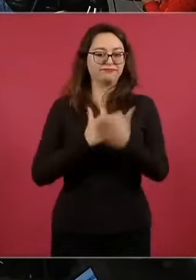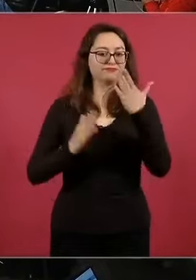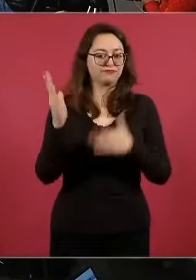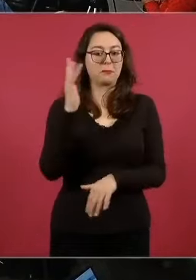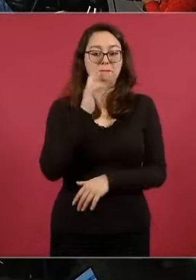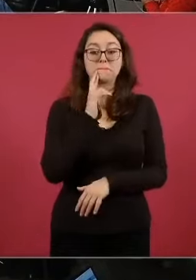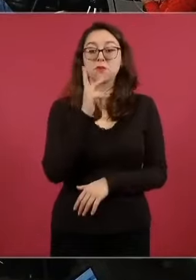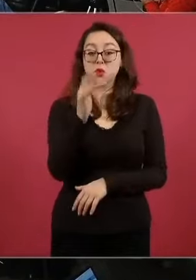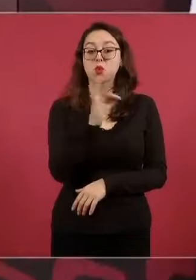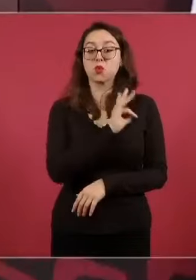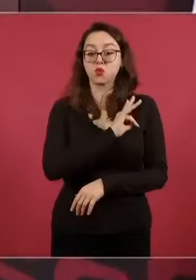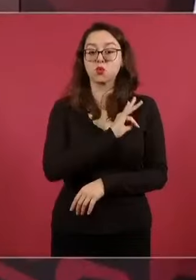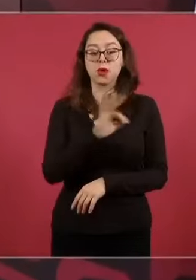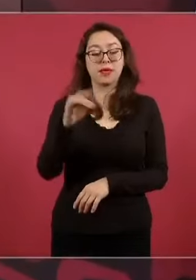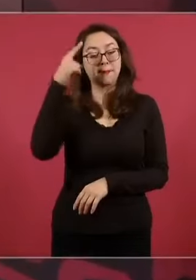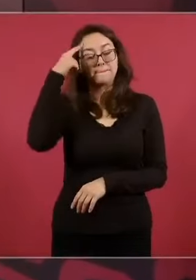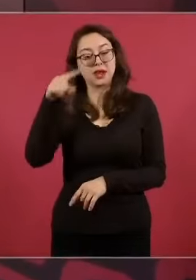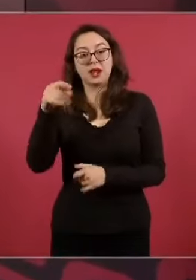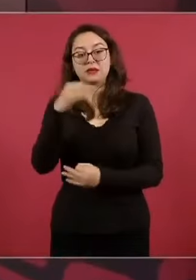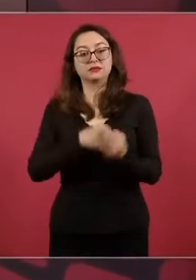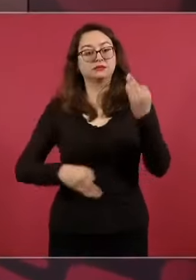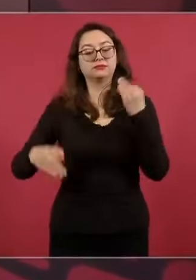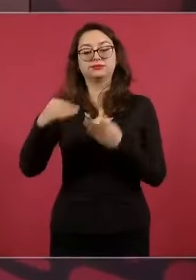en beneficio de todos.